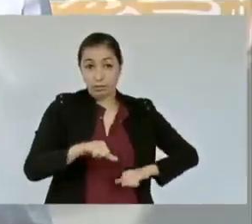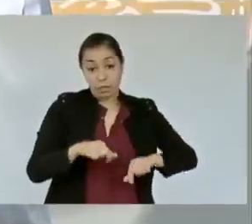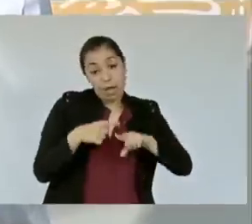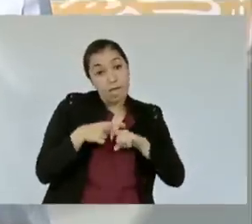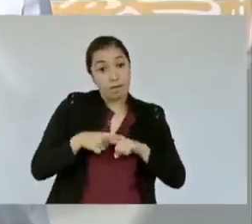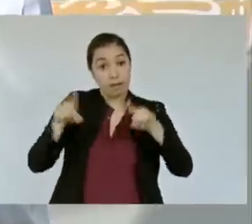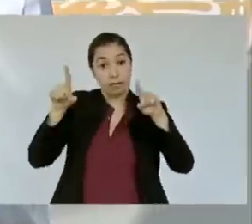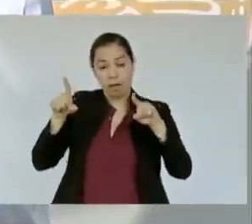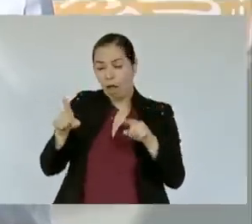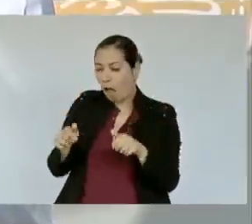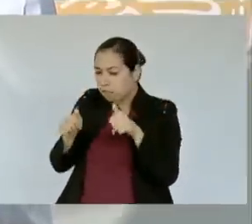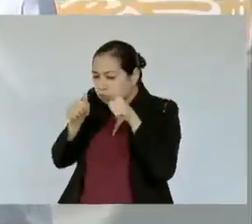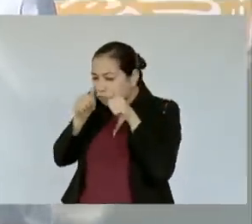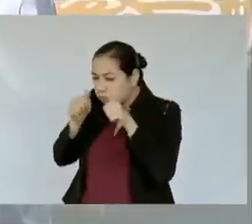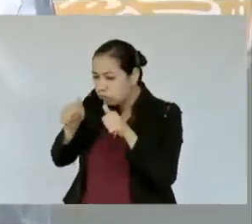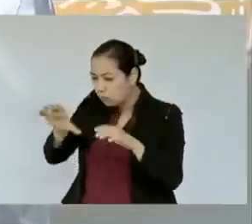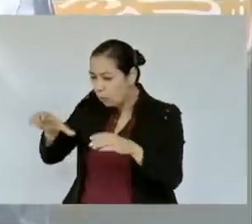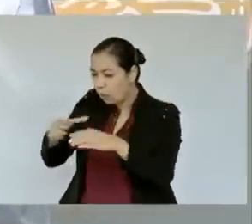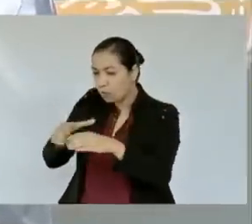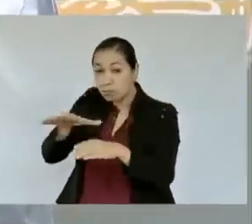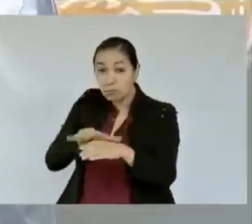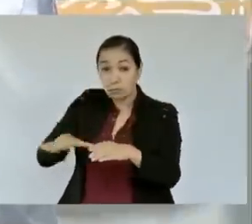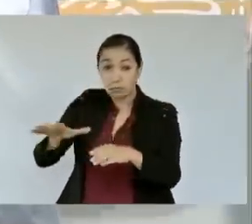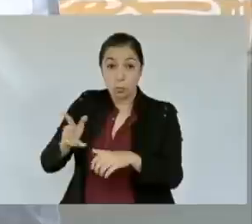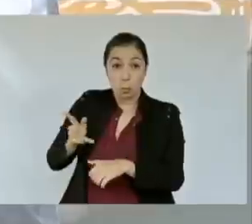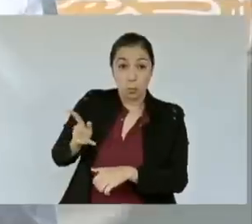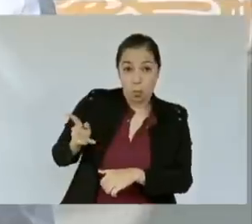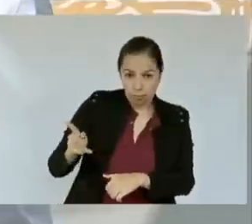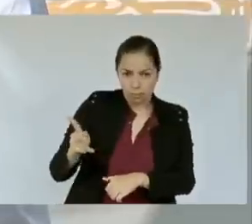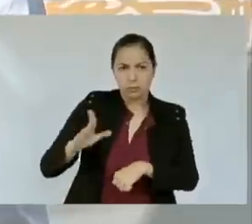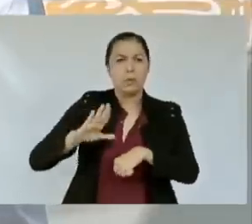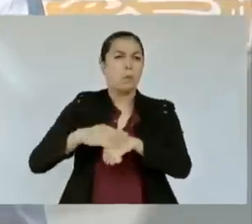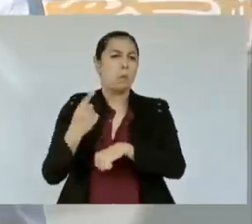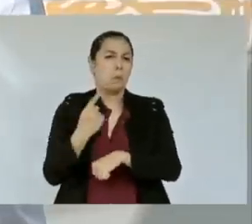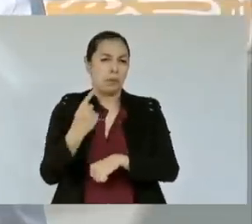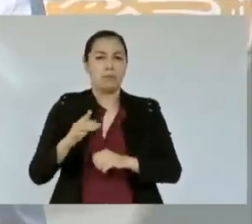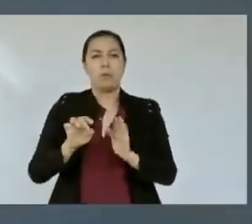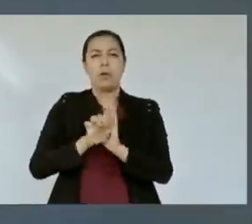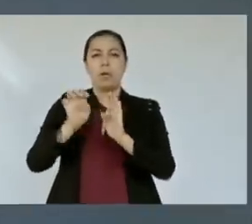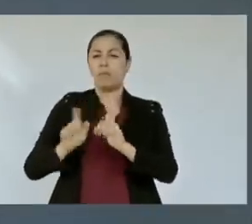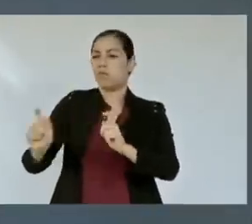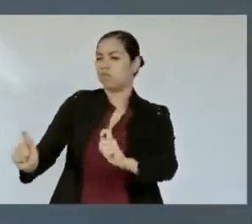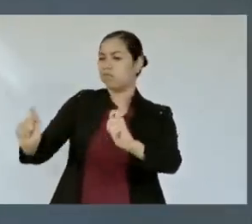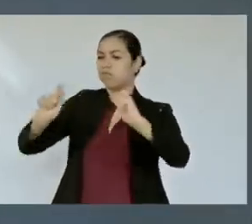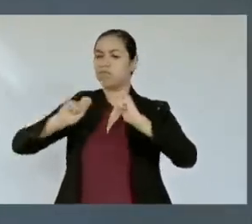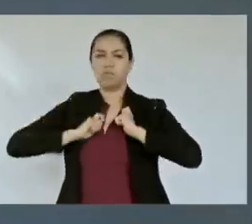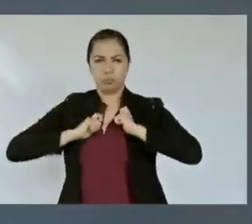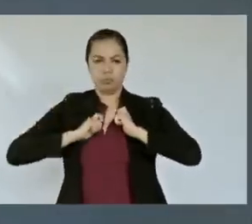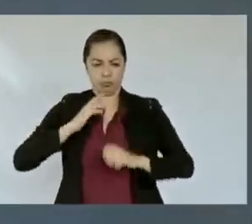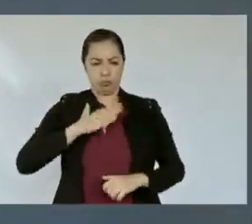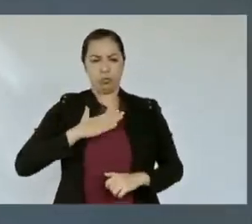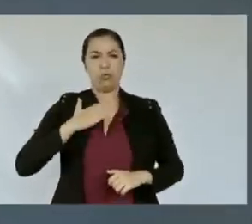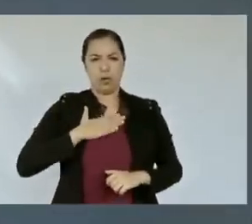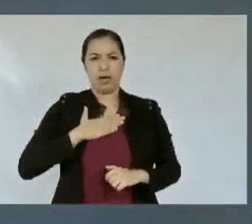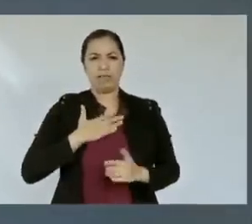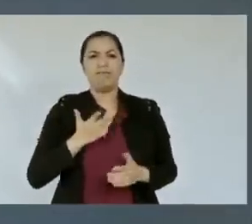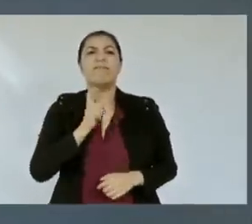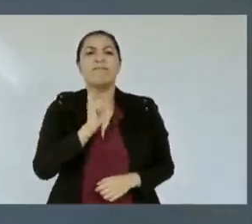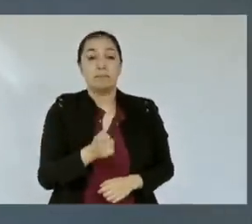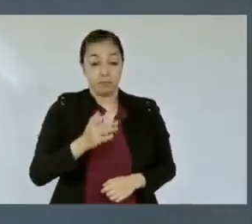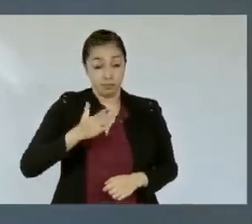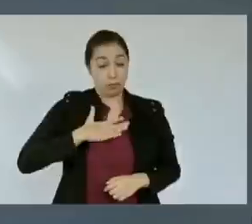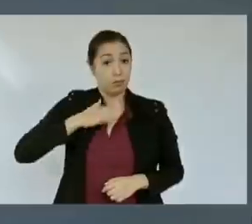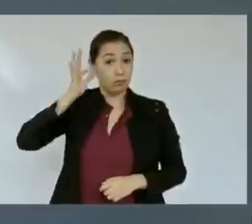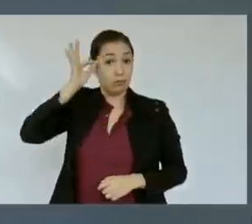público porque el ocupar un cargo significa ser siervo de la